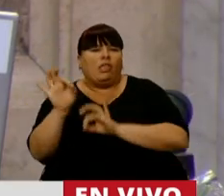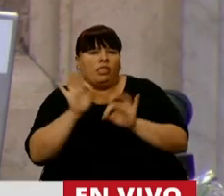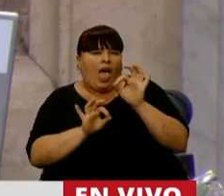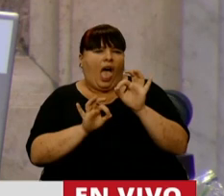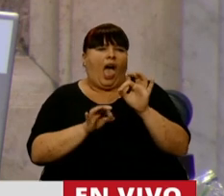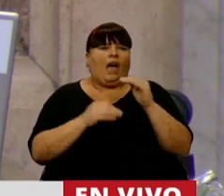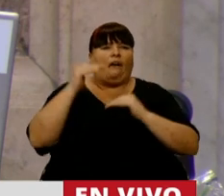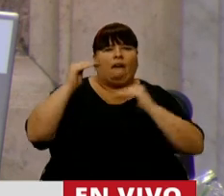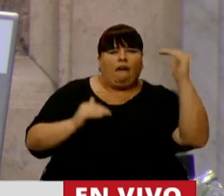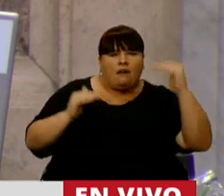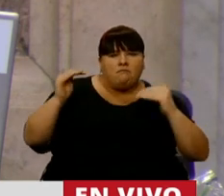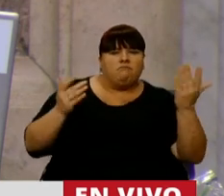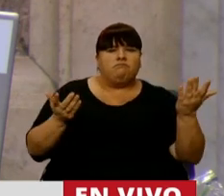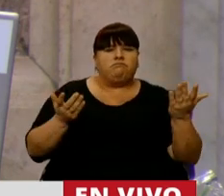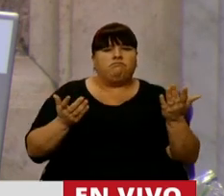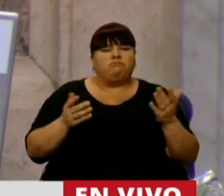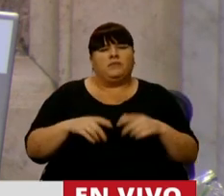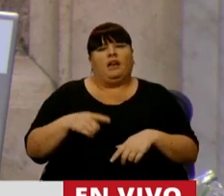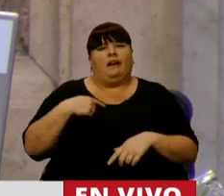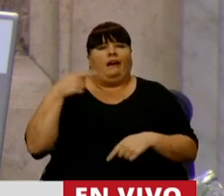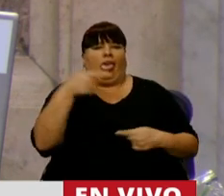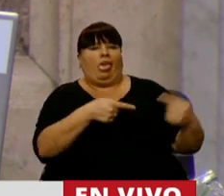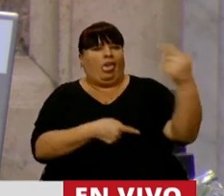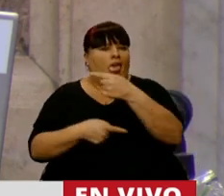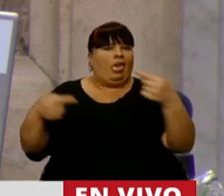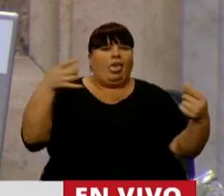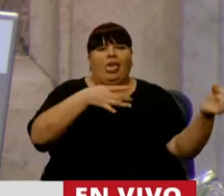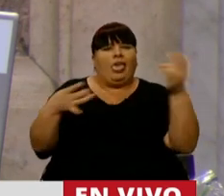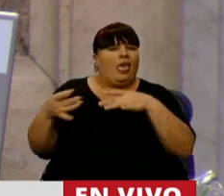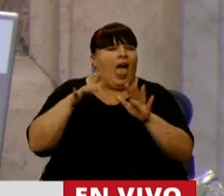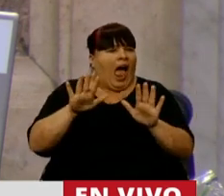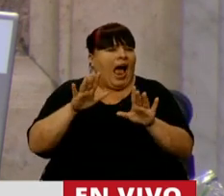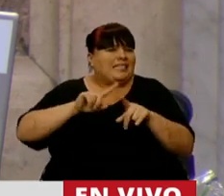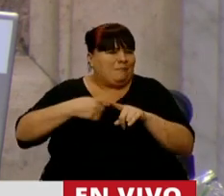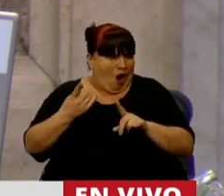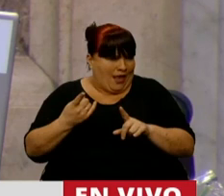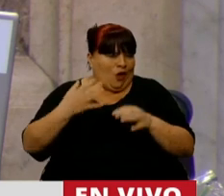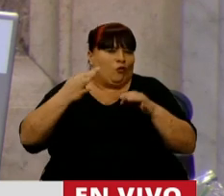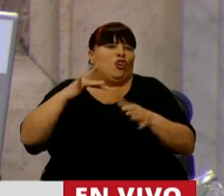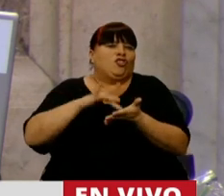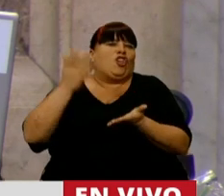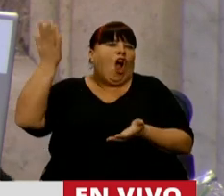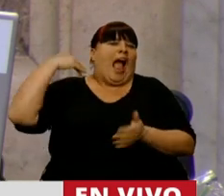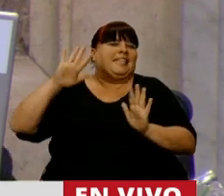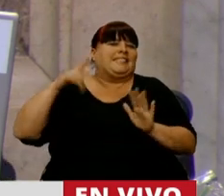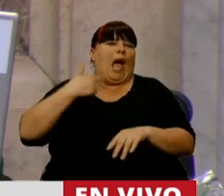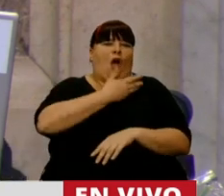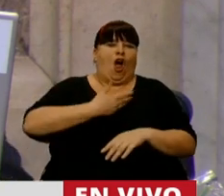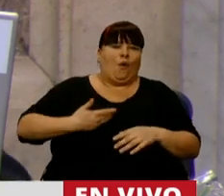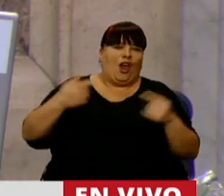con porcentajes, pasándonos facturas entre nosotros, que es parte del juego político. Nos tocó a nosotros cuando éramos